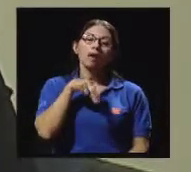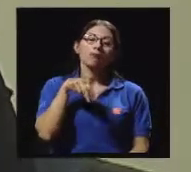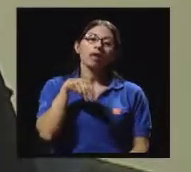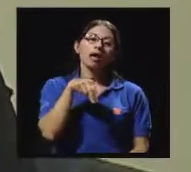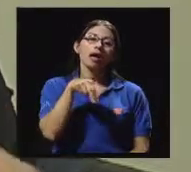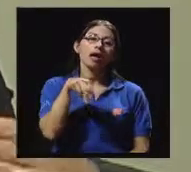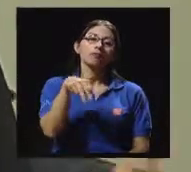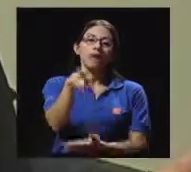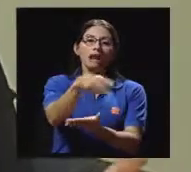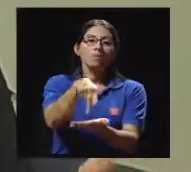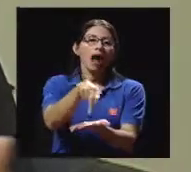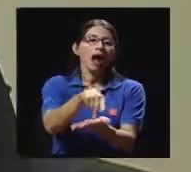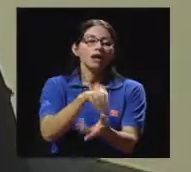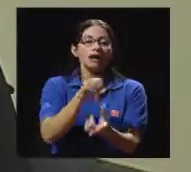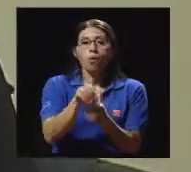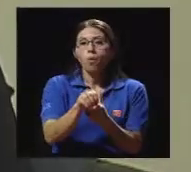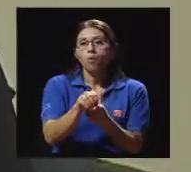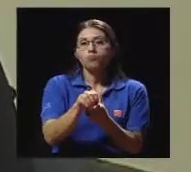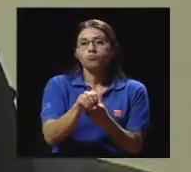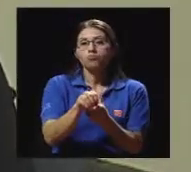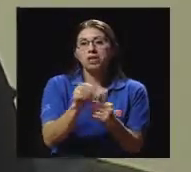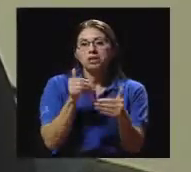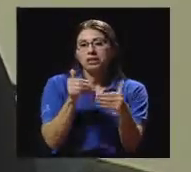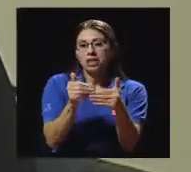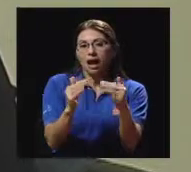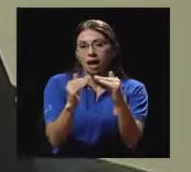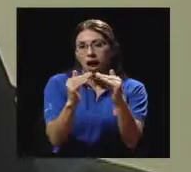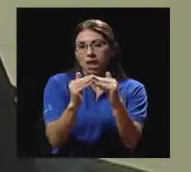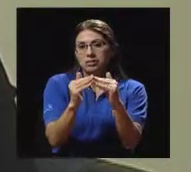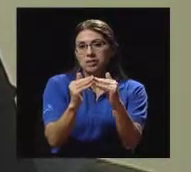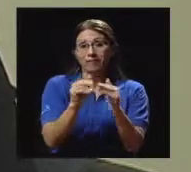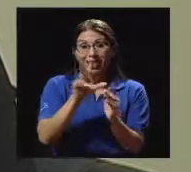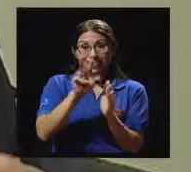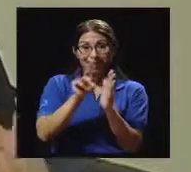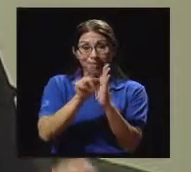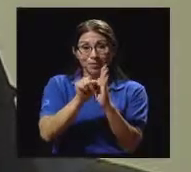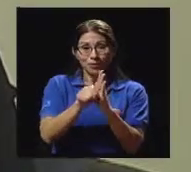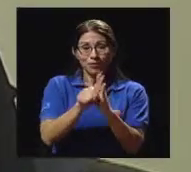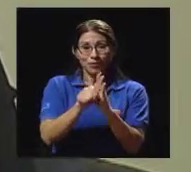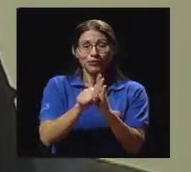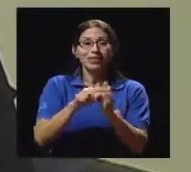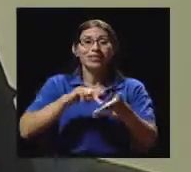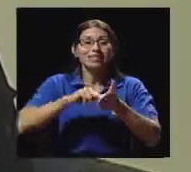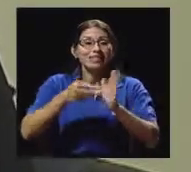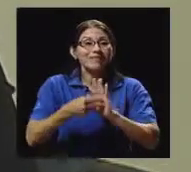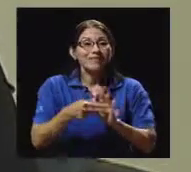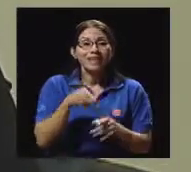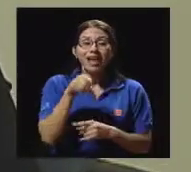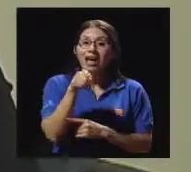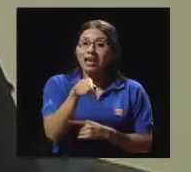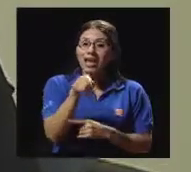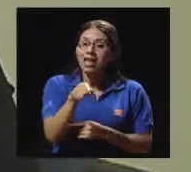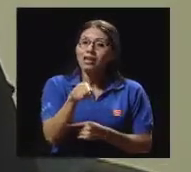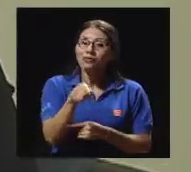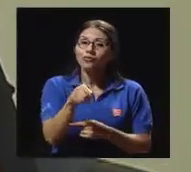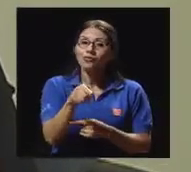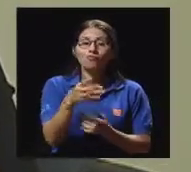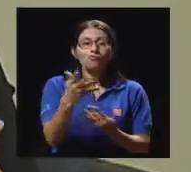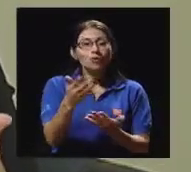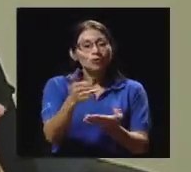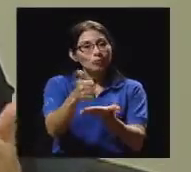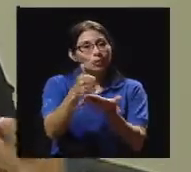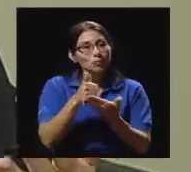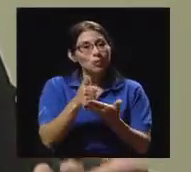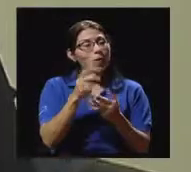parque, sea cerca de nuestras casas, eso nos va a ayudar a ver gente diferente, a ver